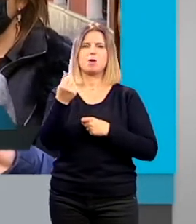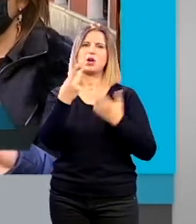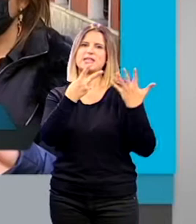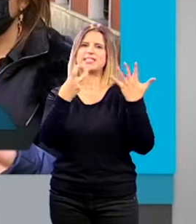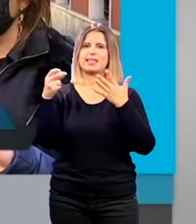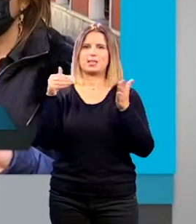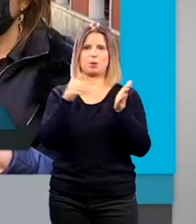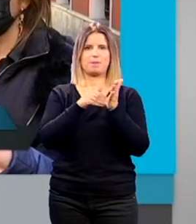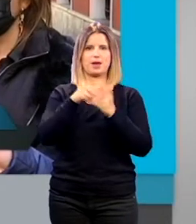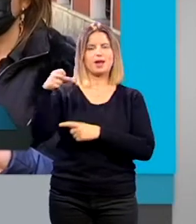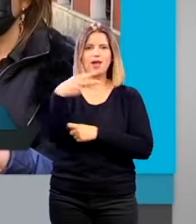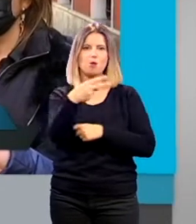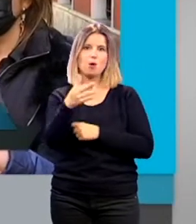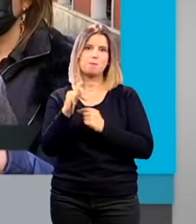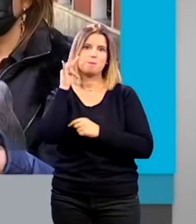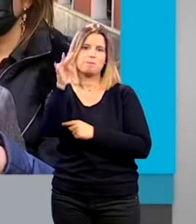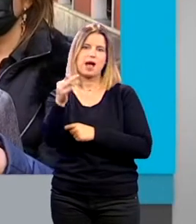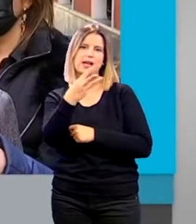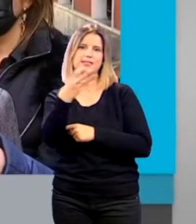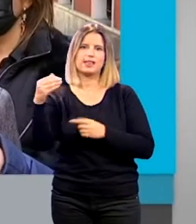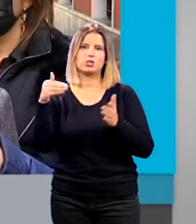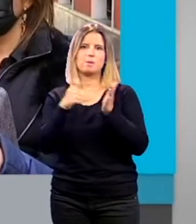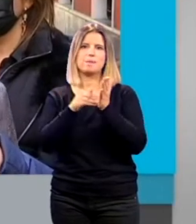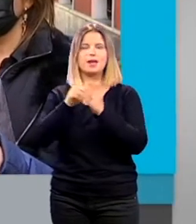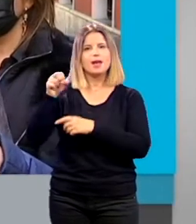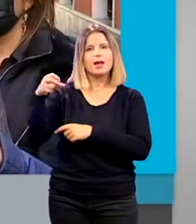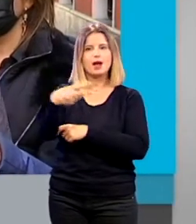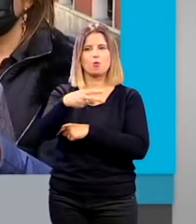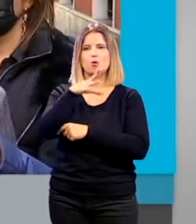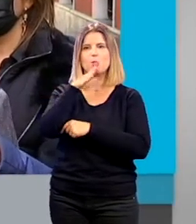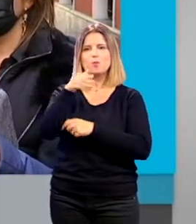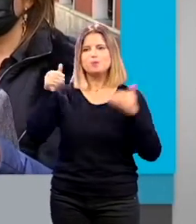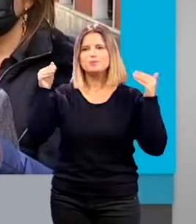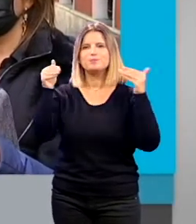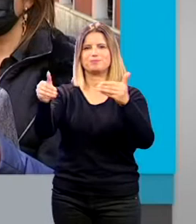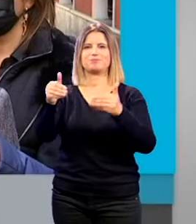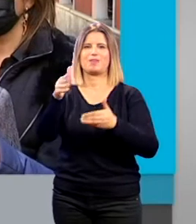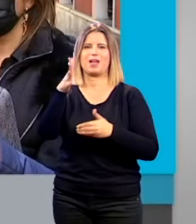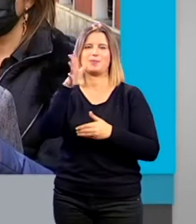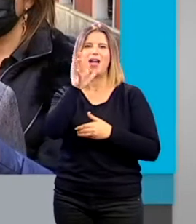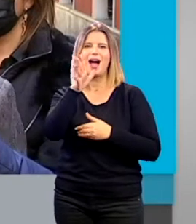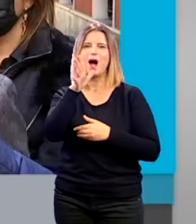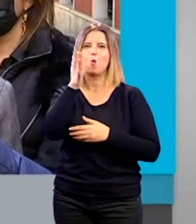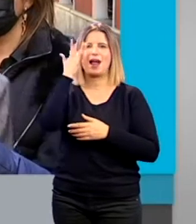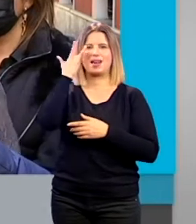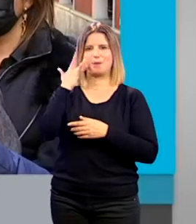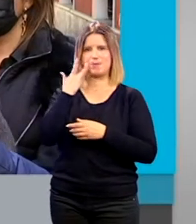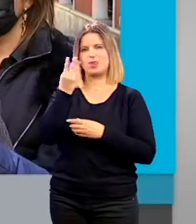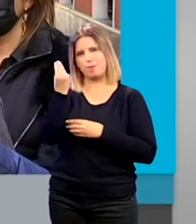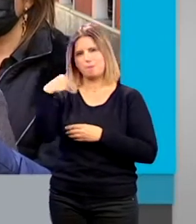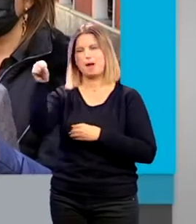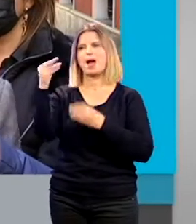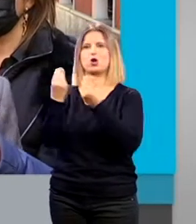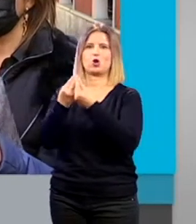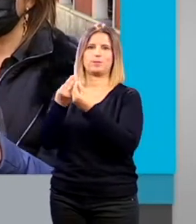a los cuales hay que sumar en torno de los 300.000 euros de las intervenciones de saneamiento y depuración de aguas que realizamos con